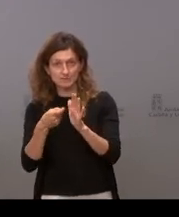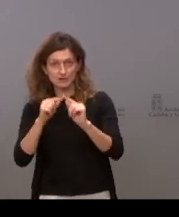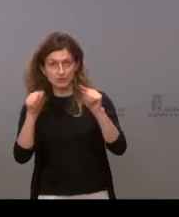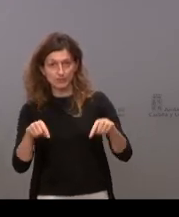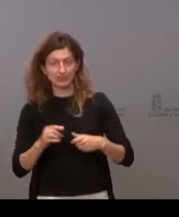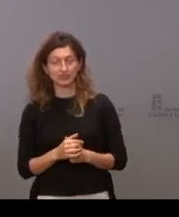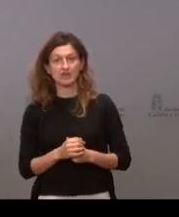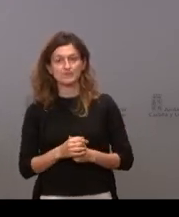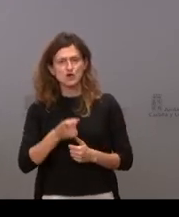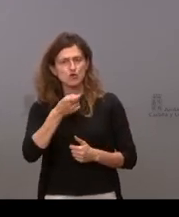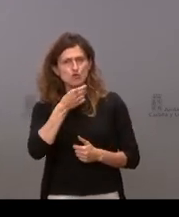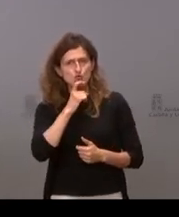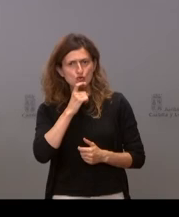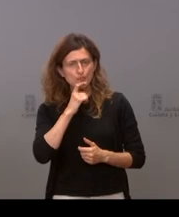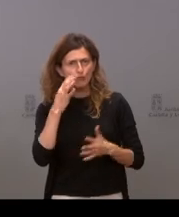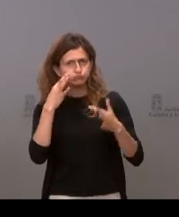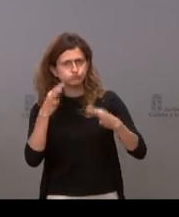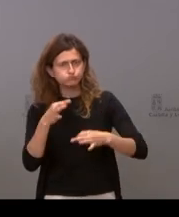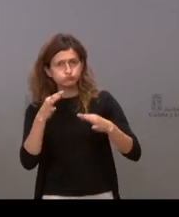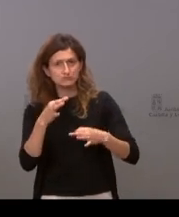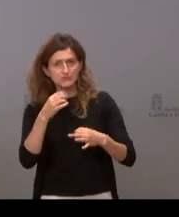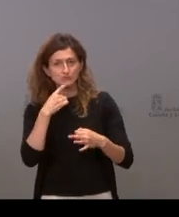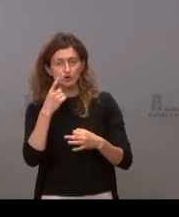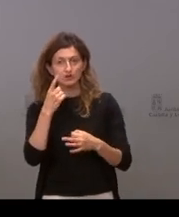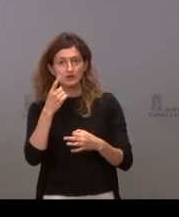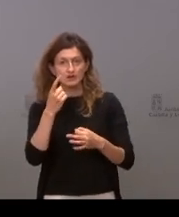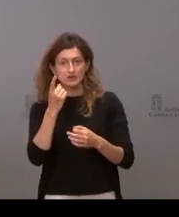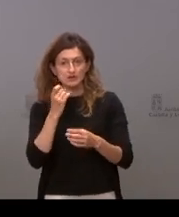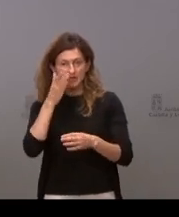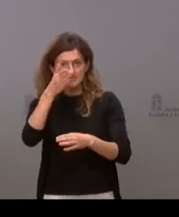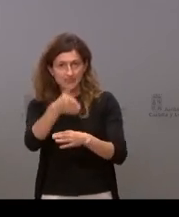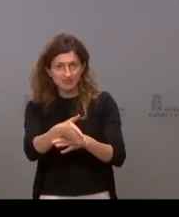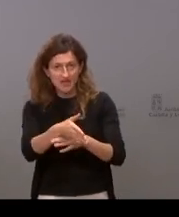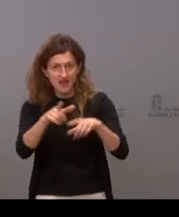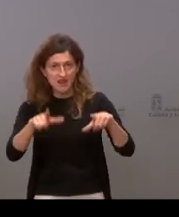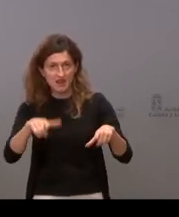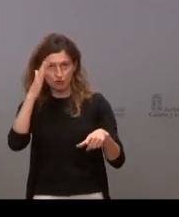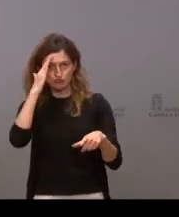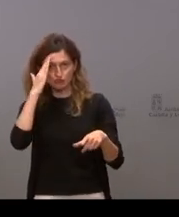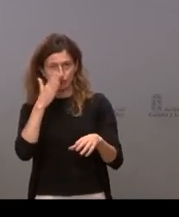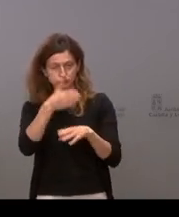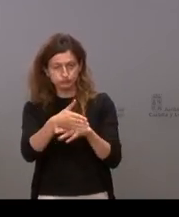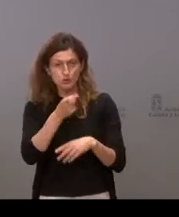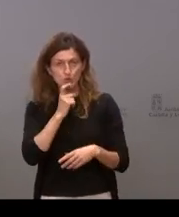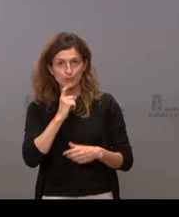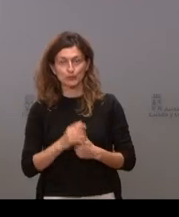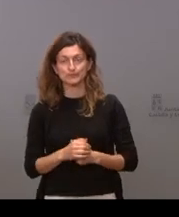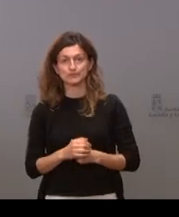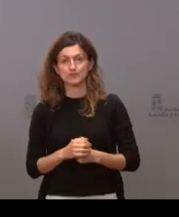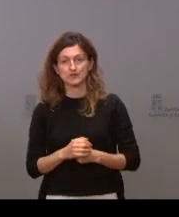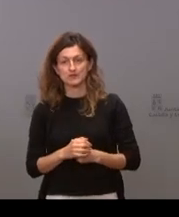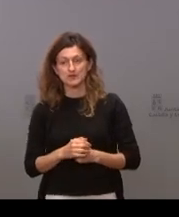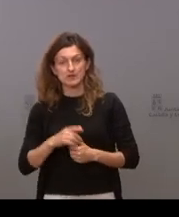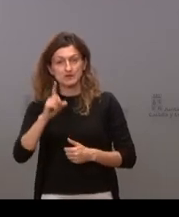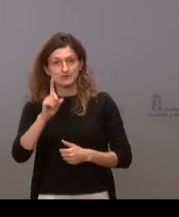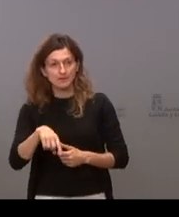y cómo se van a garantizar las consultas presenciales en los consultorios y por último también saber a qué creen